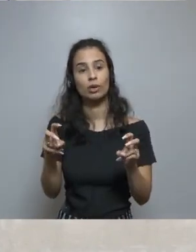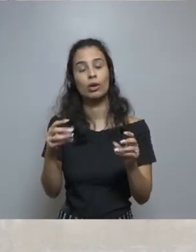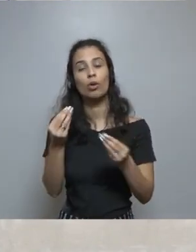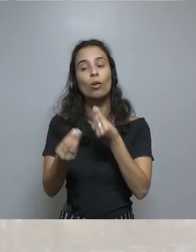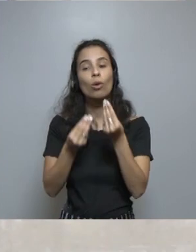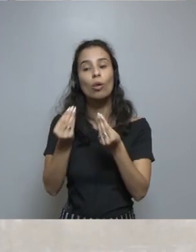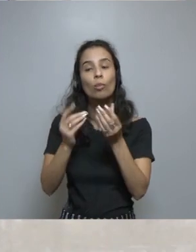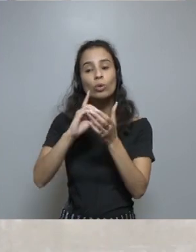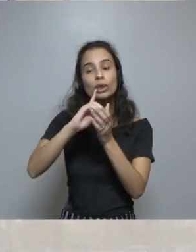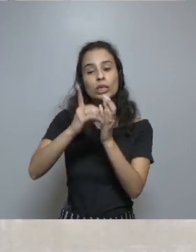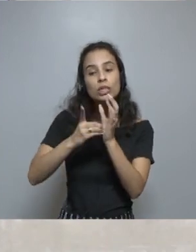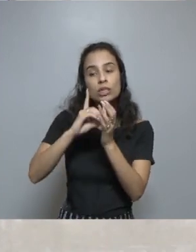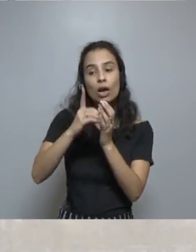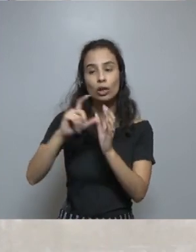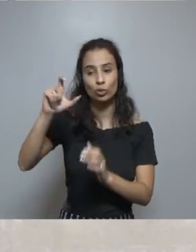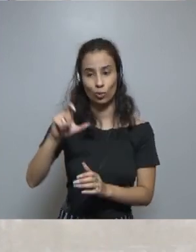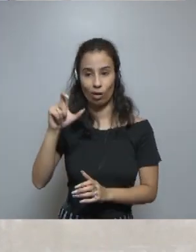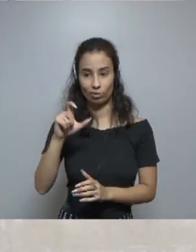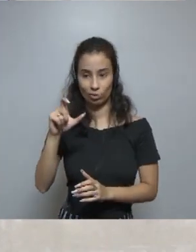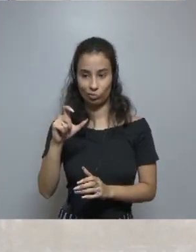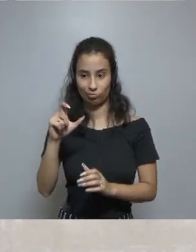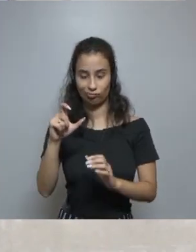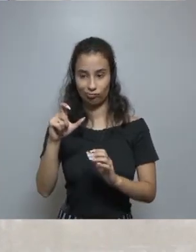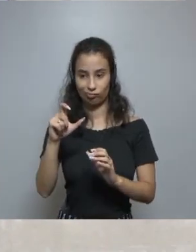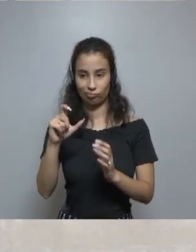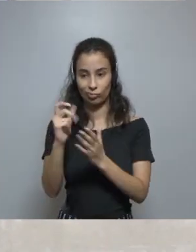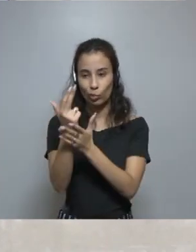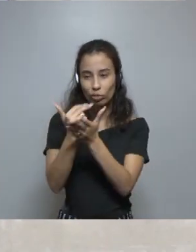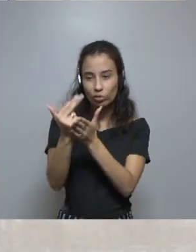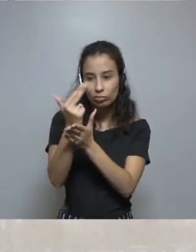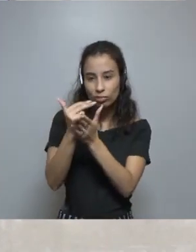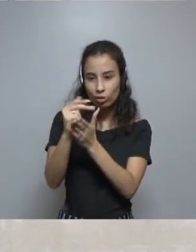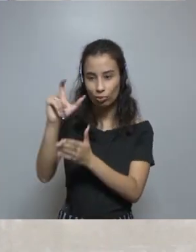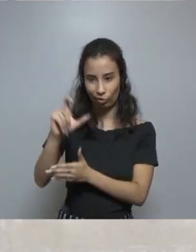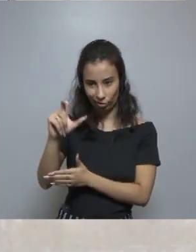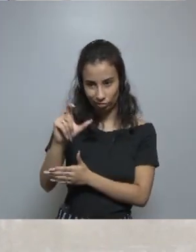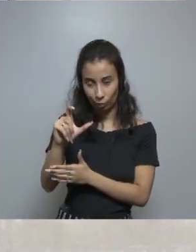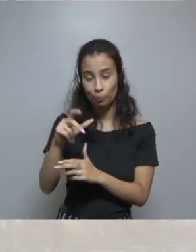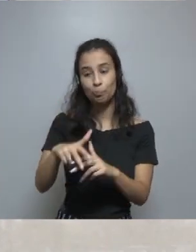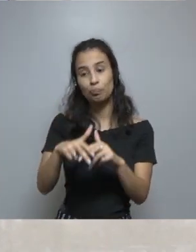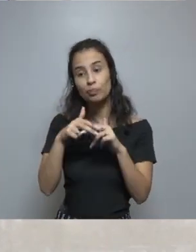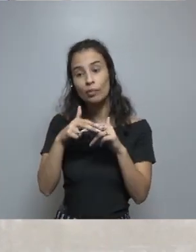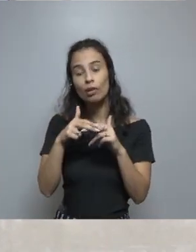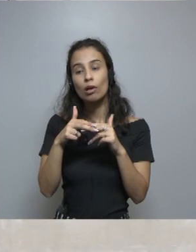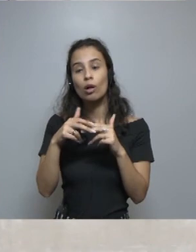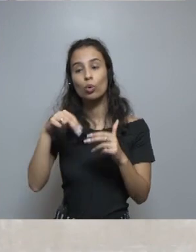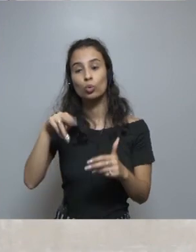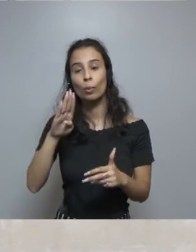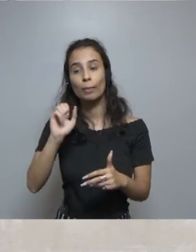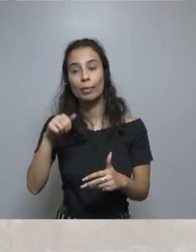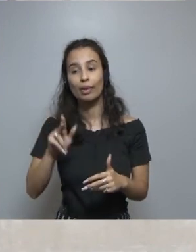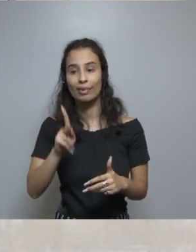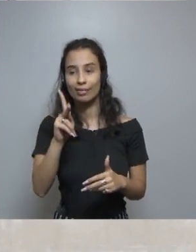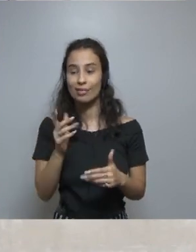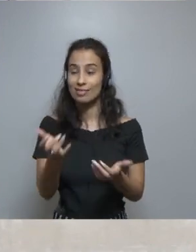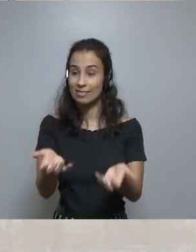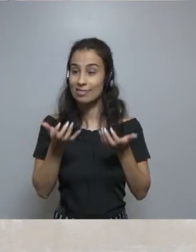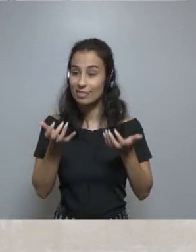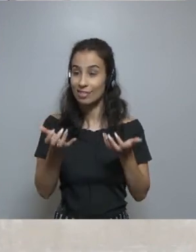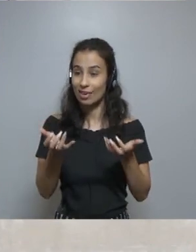que ver con el rediseño de la tarjeta de crédito. El Nubank tiene un valor,